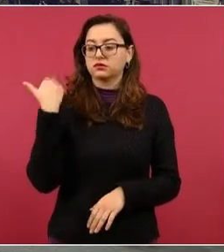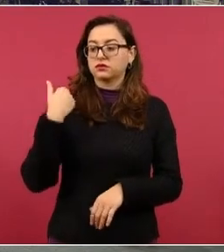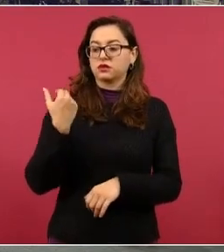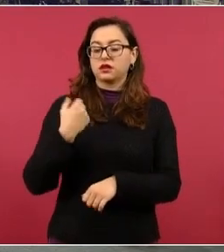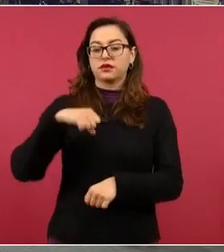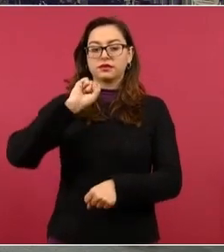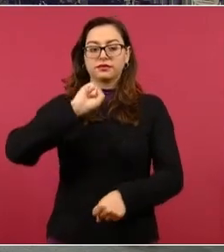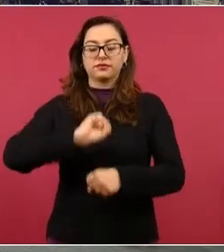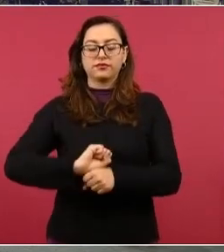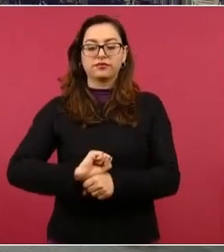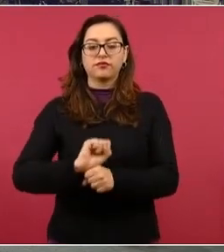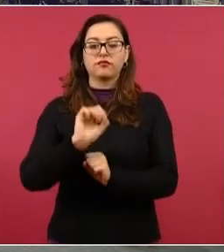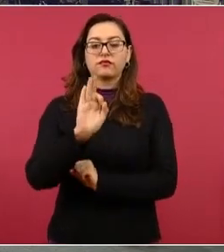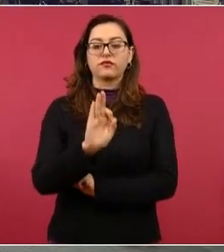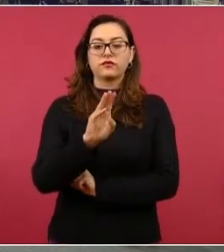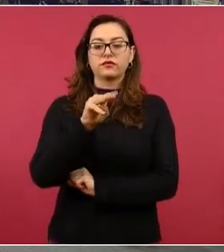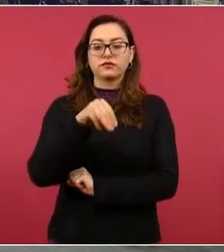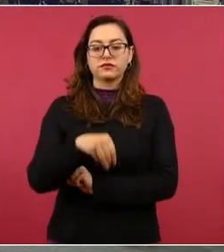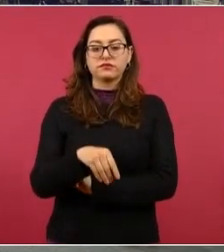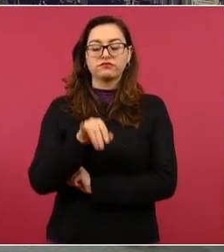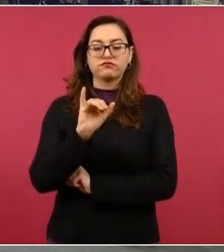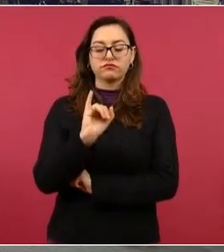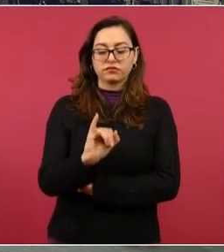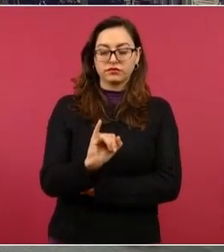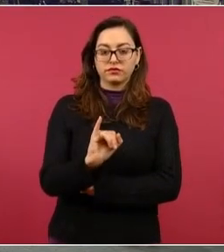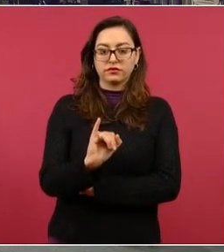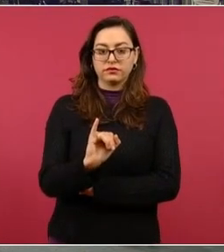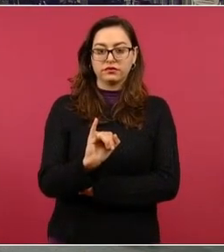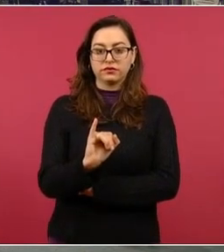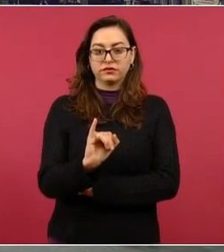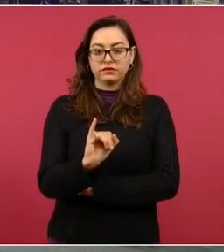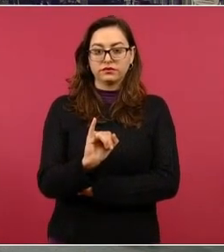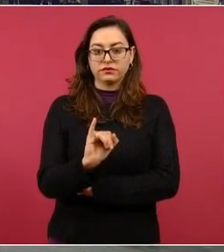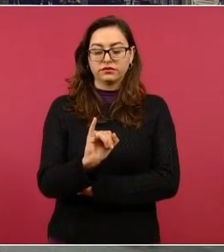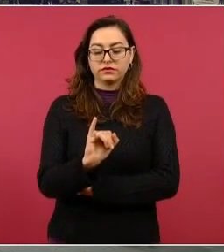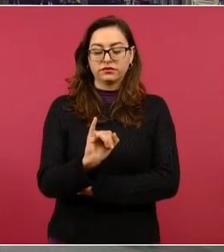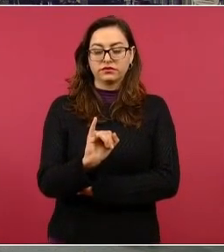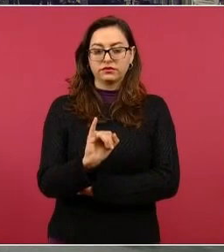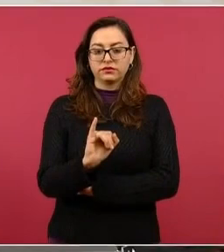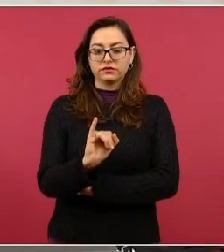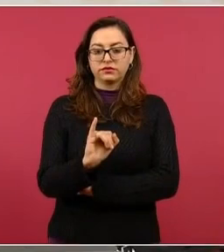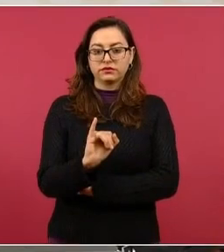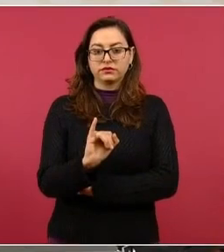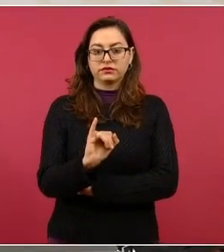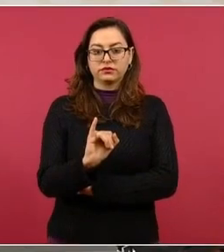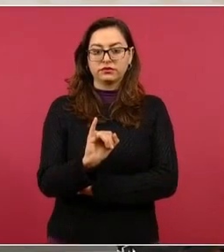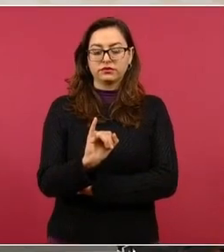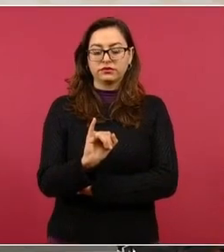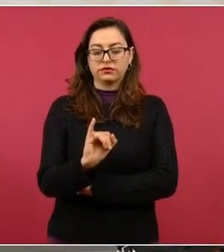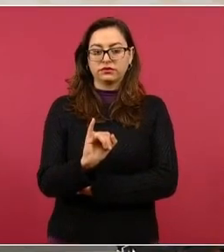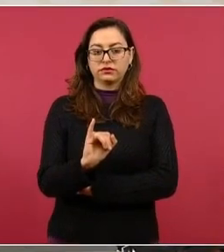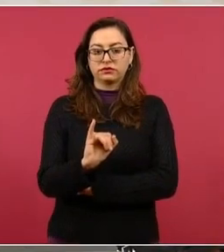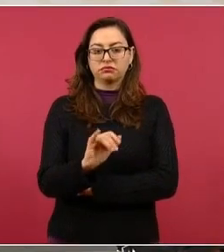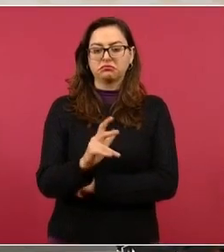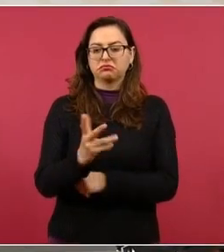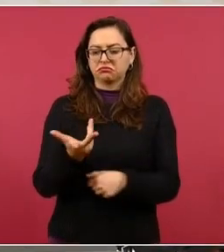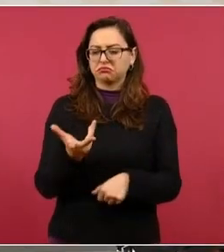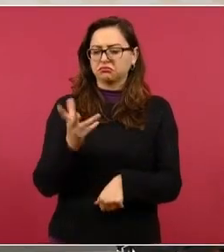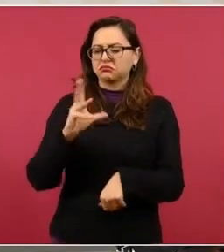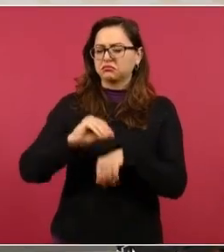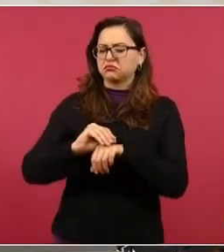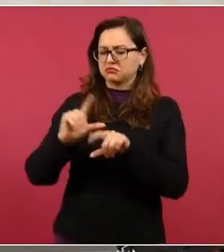Internacional le concedió un crédito a México